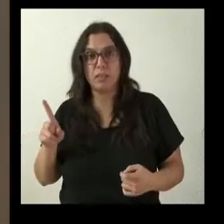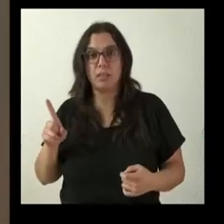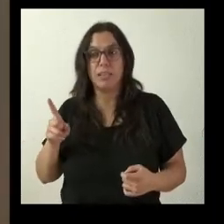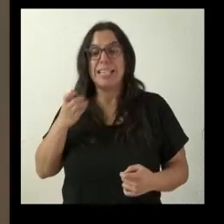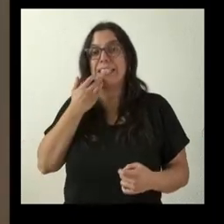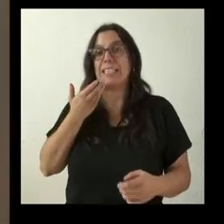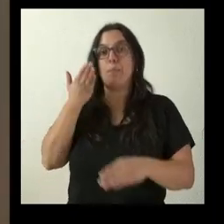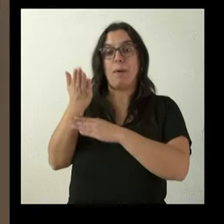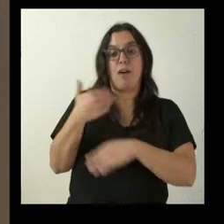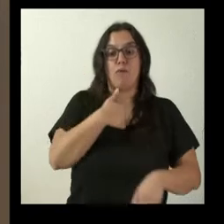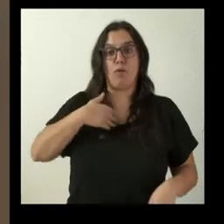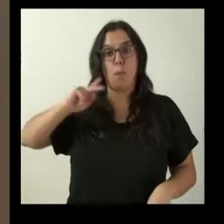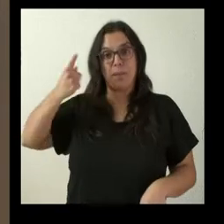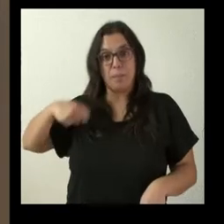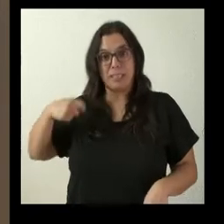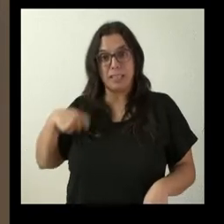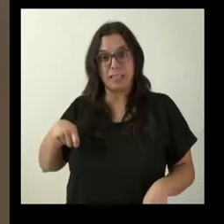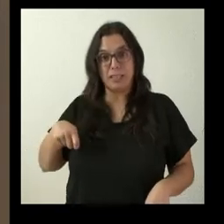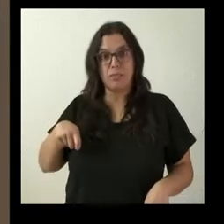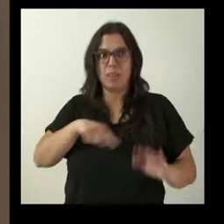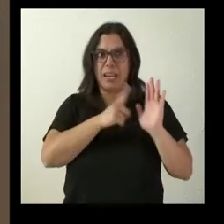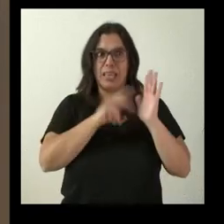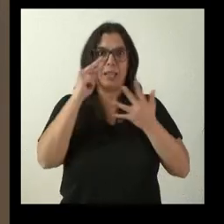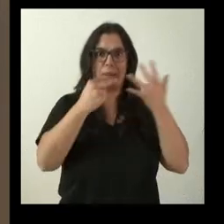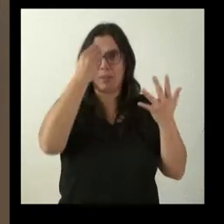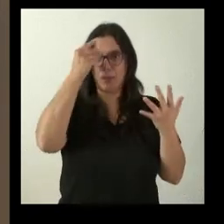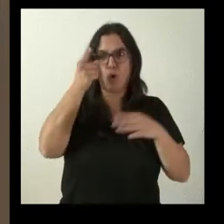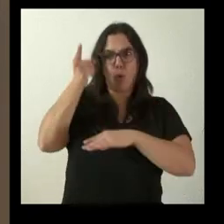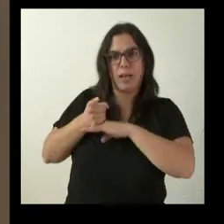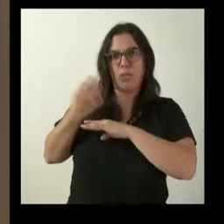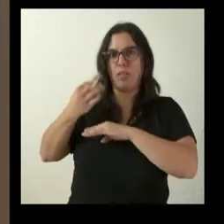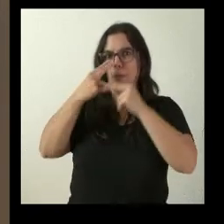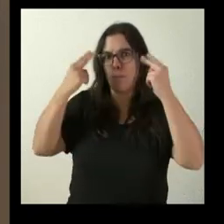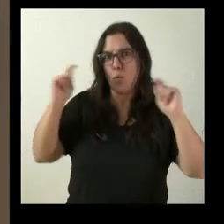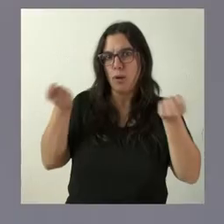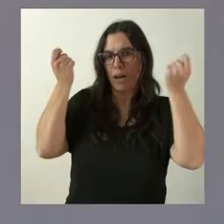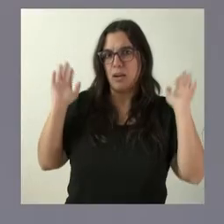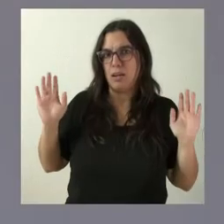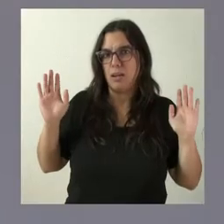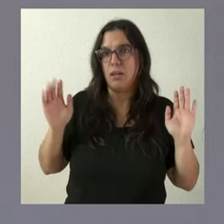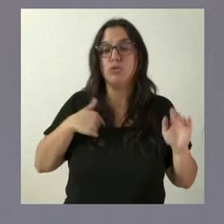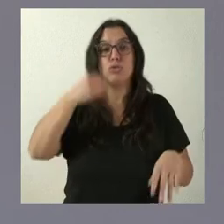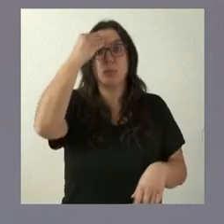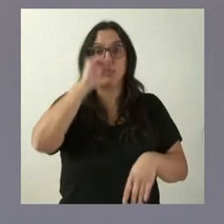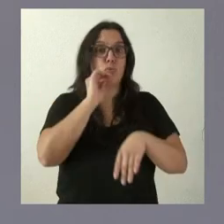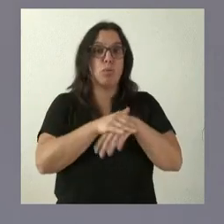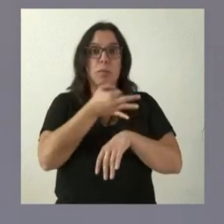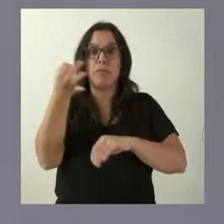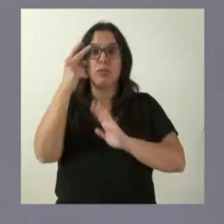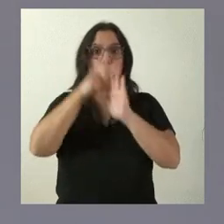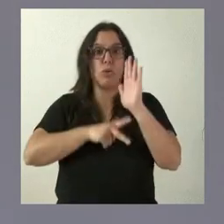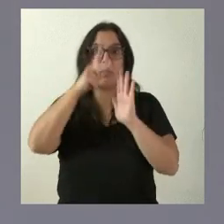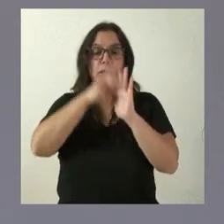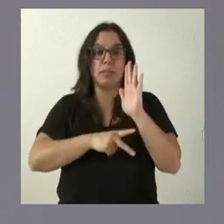Es decir, no tiene la obligación a través de la ley de transparencia de hacer pública esta reunión. Yo creo que cumple perfectamente la normativa prevista